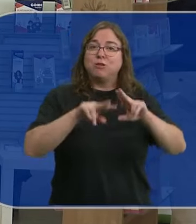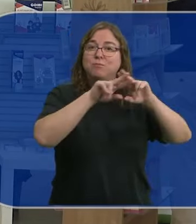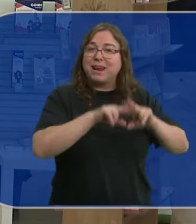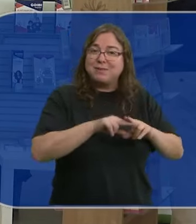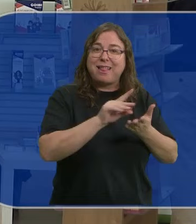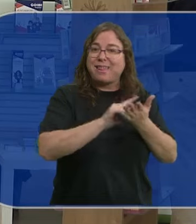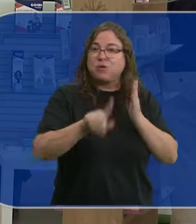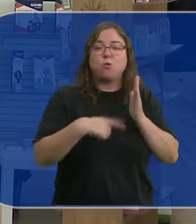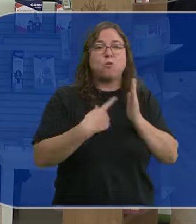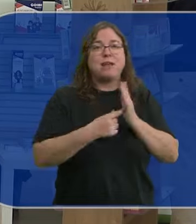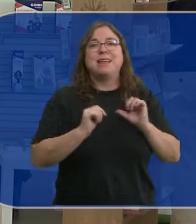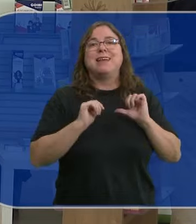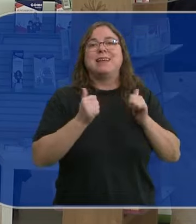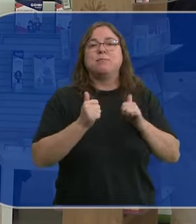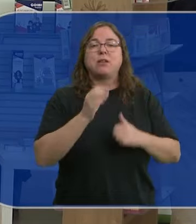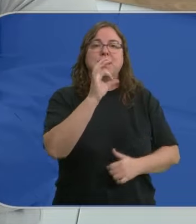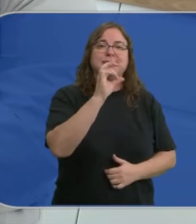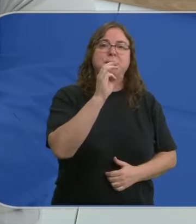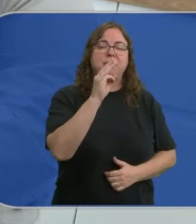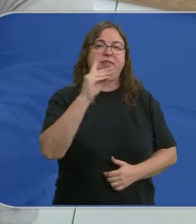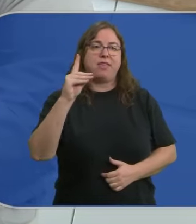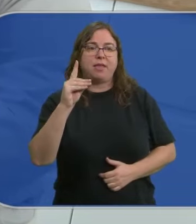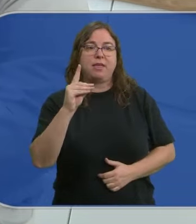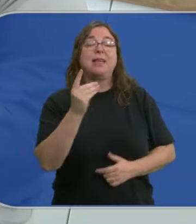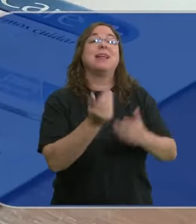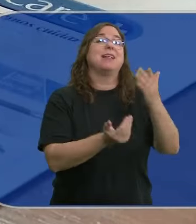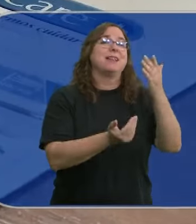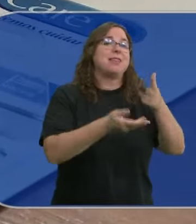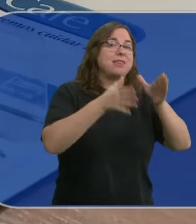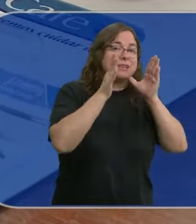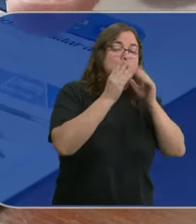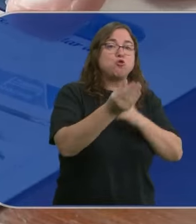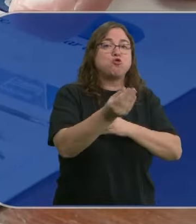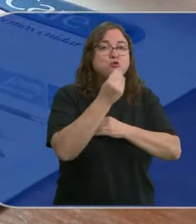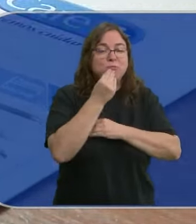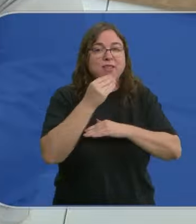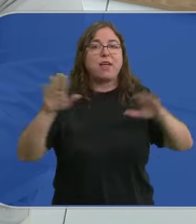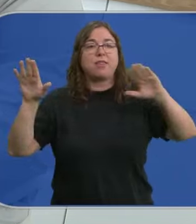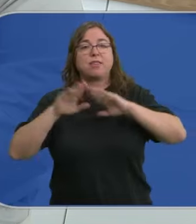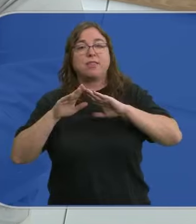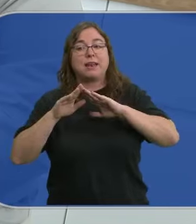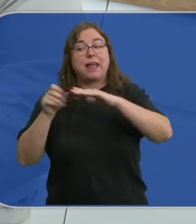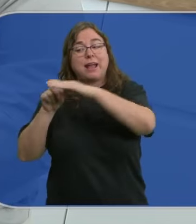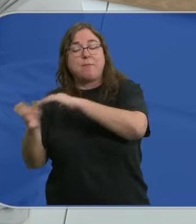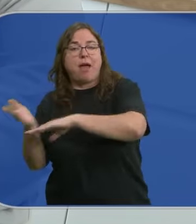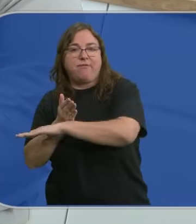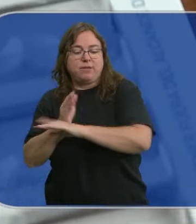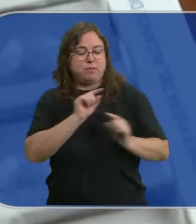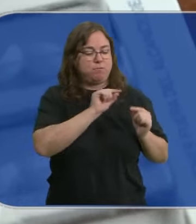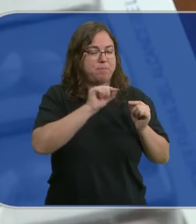todo los datos, pues procedemos a hacer el SPD. En el desayuno, comida, cena y la de antes de acostar.